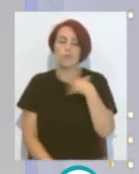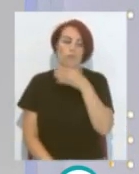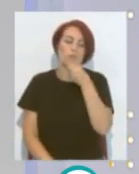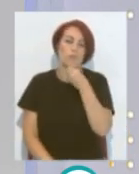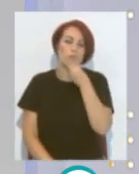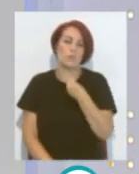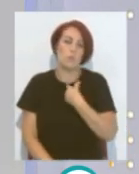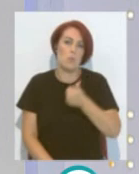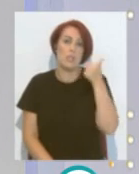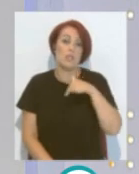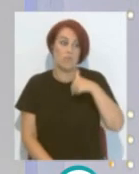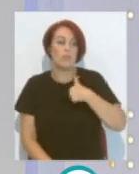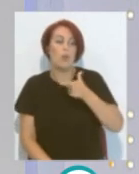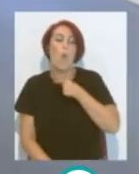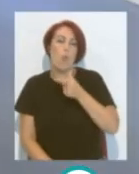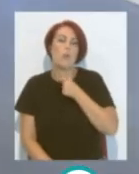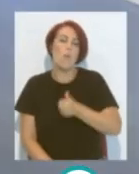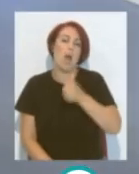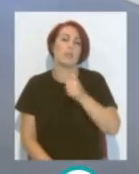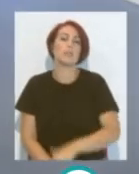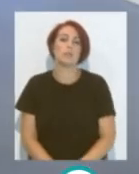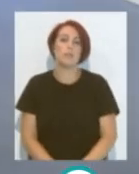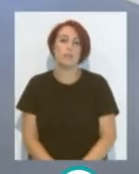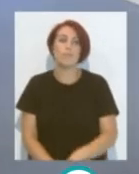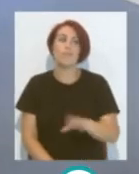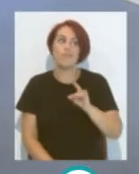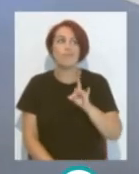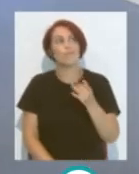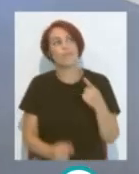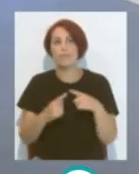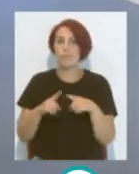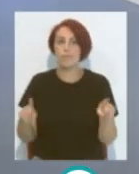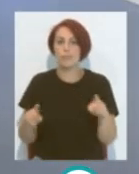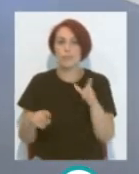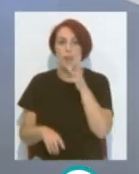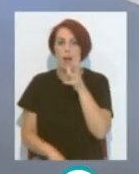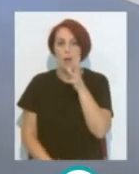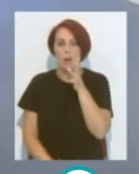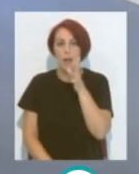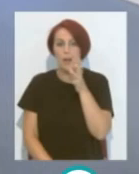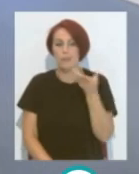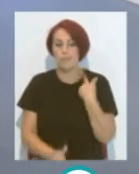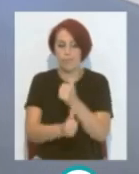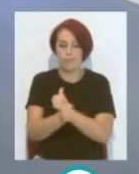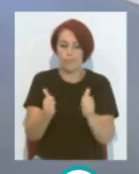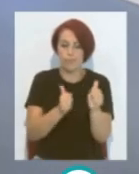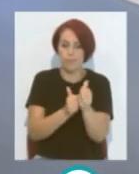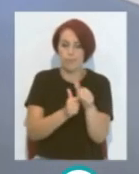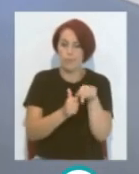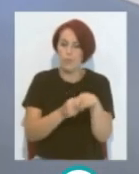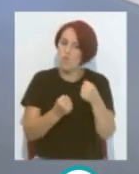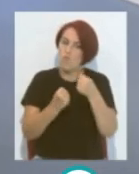me gustaba más Sí, tenía otras connotaciones Ahora se prima mucho más la